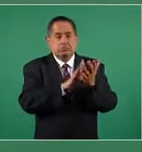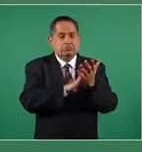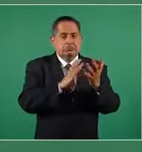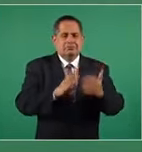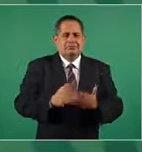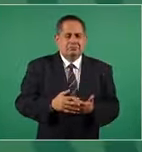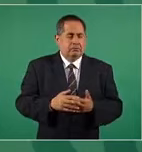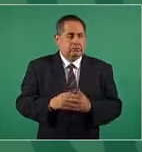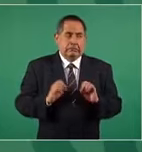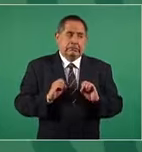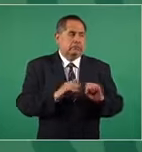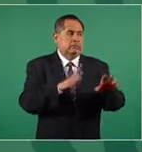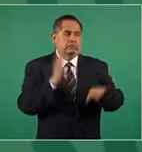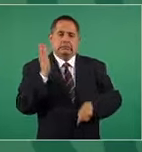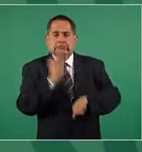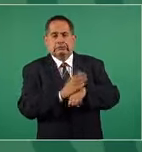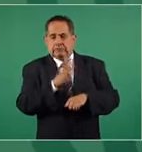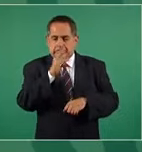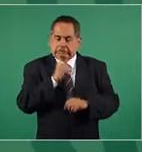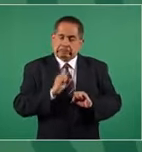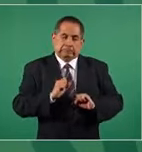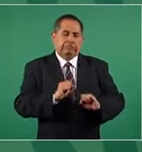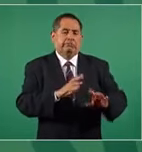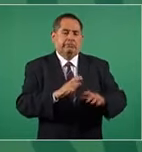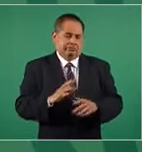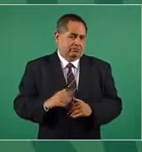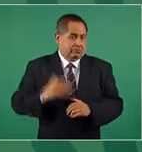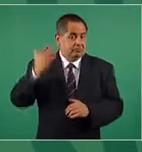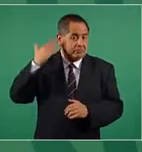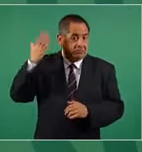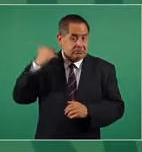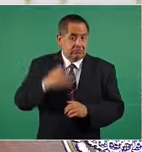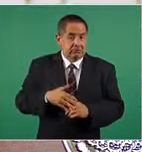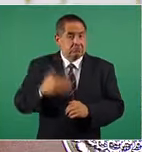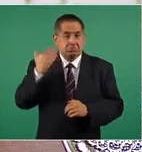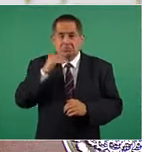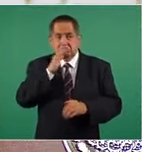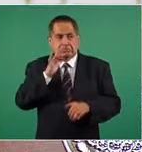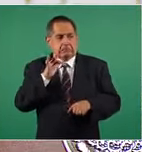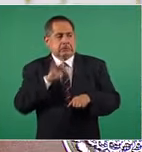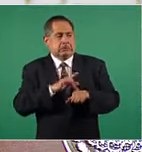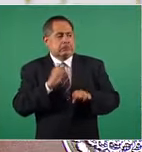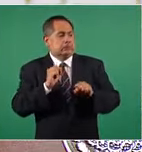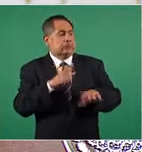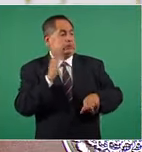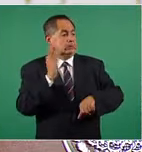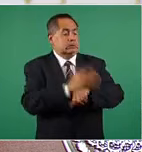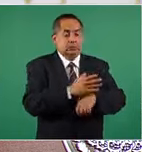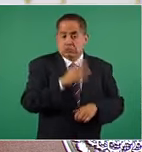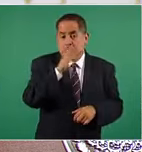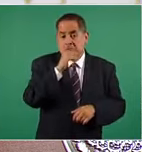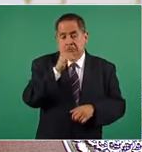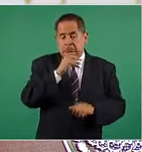eran intocables, no se les podía tocar el intocable